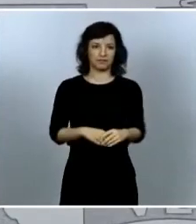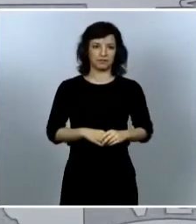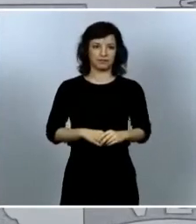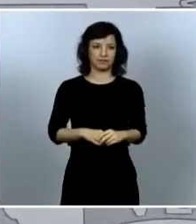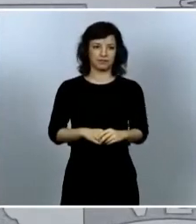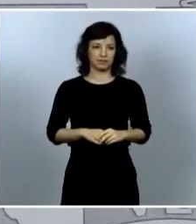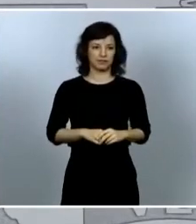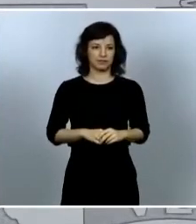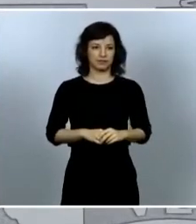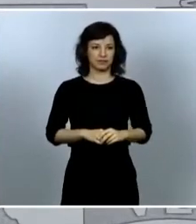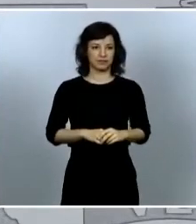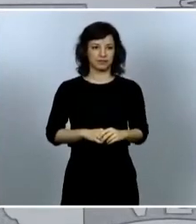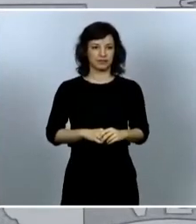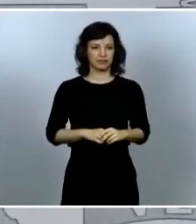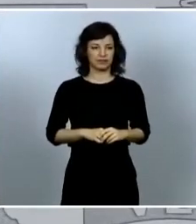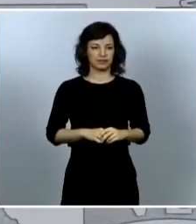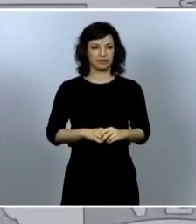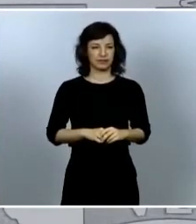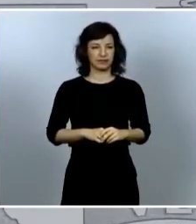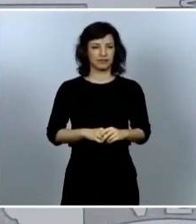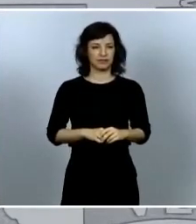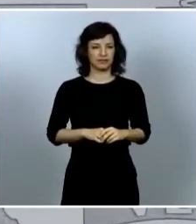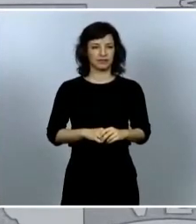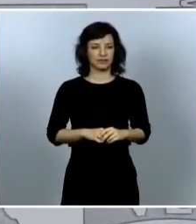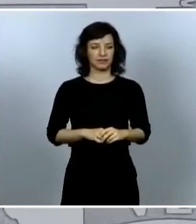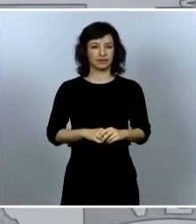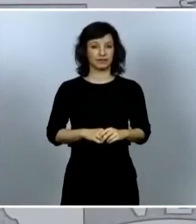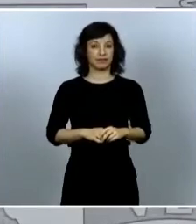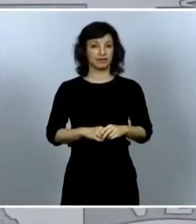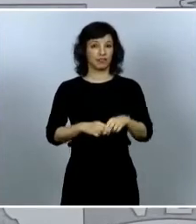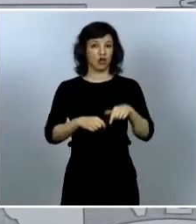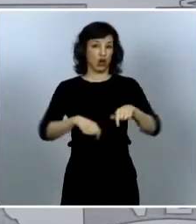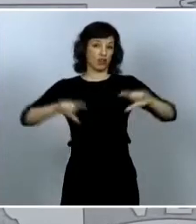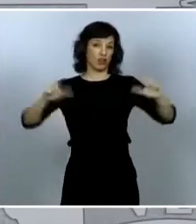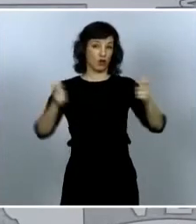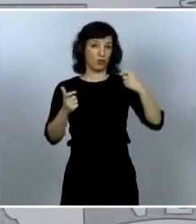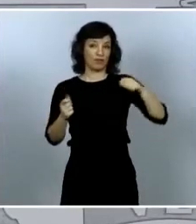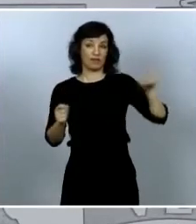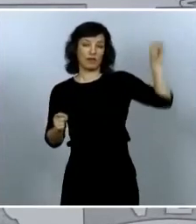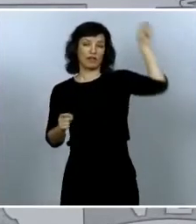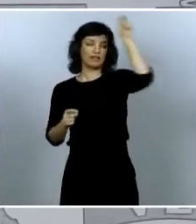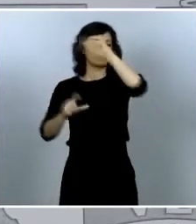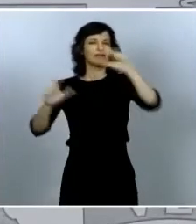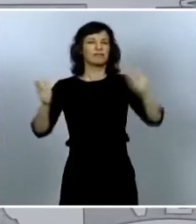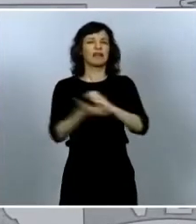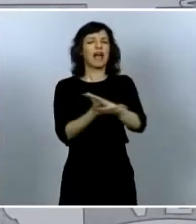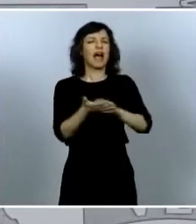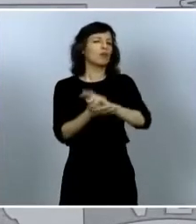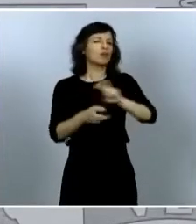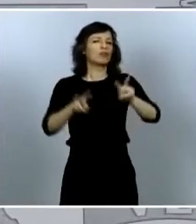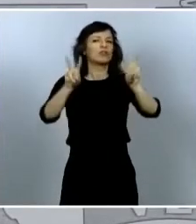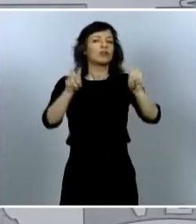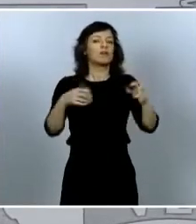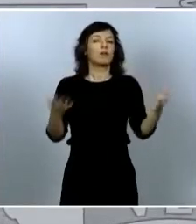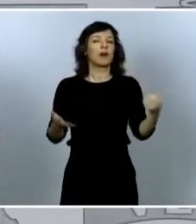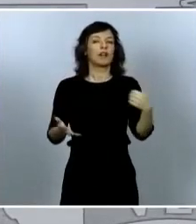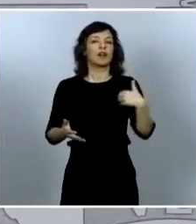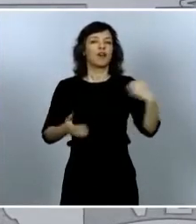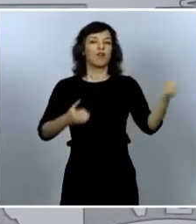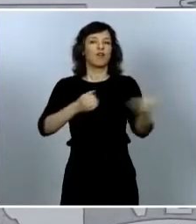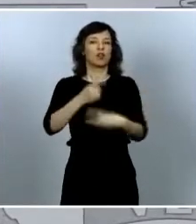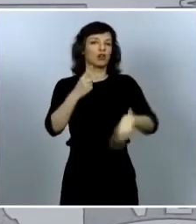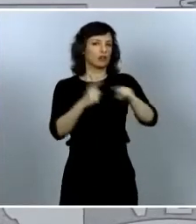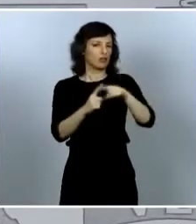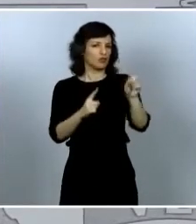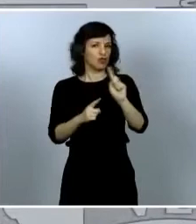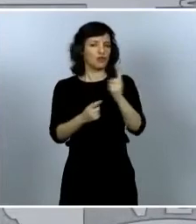Otro de los asuntos tratados hoy en la conferencia de presidentes se refiere al fondo no reembolsable que conocen ustedes de 16.000 millones de euros para